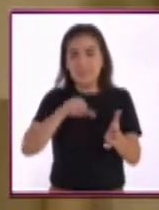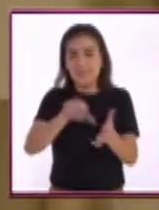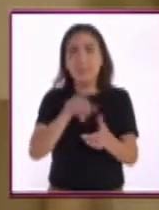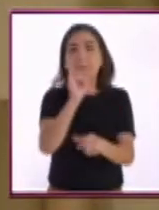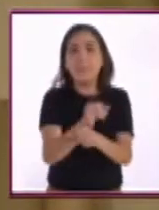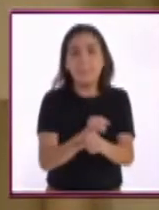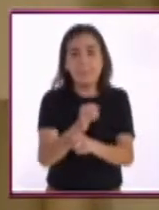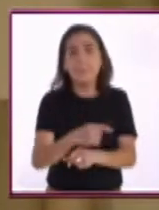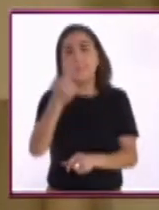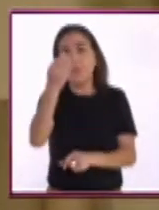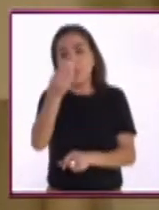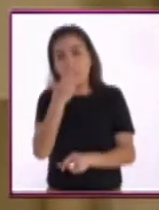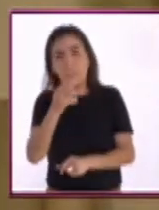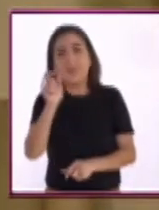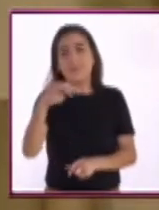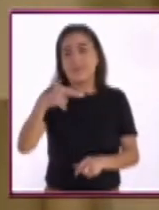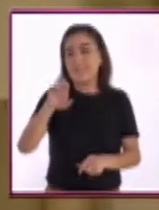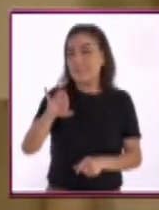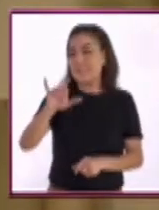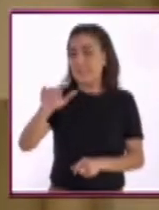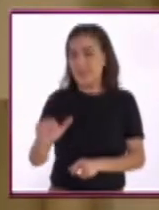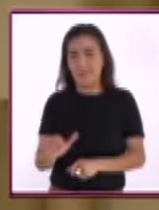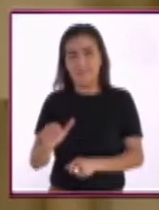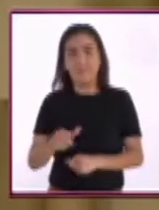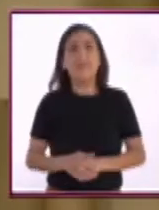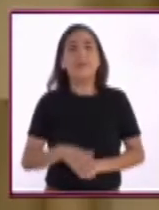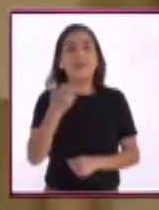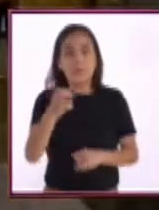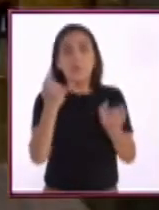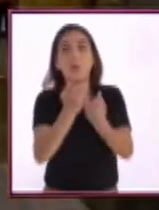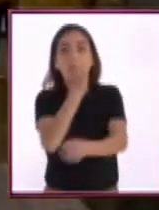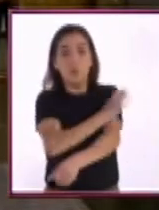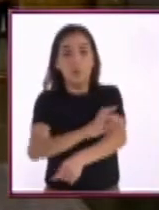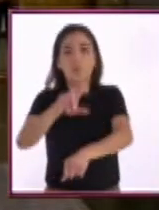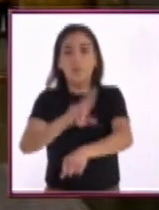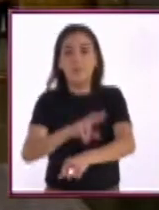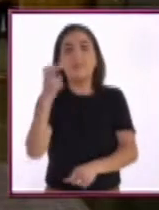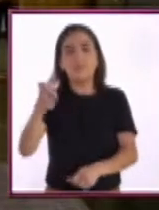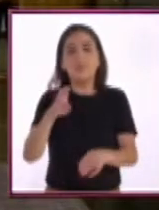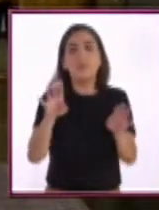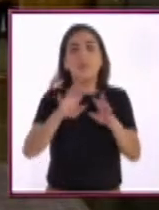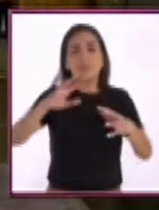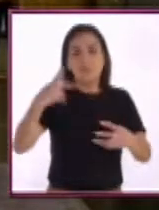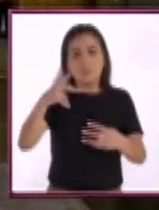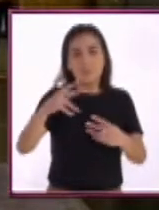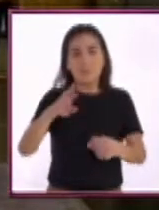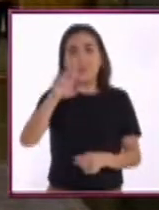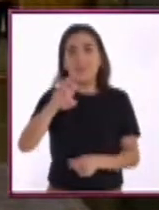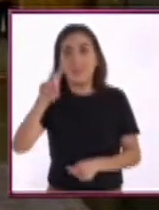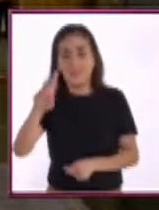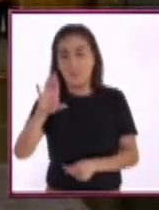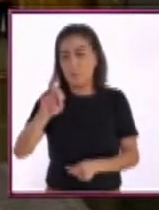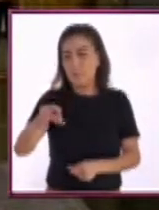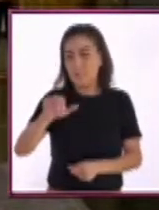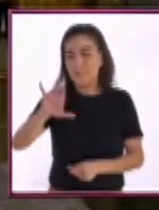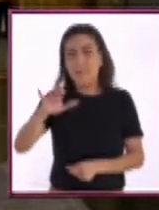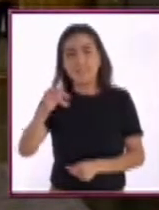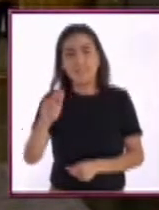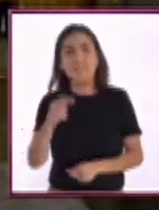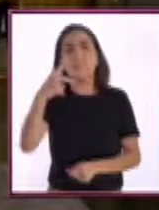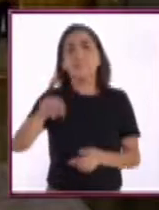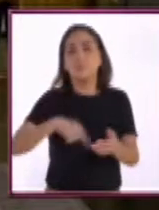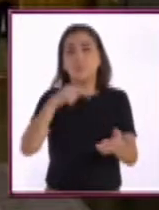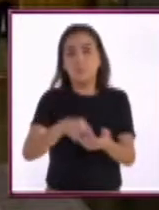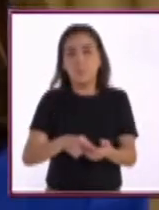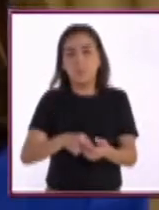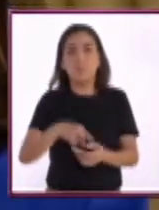del Centro de Investigación en Alimentación y Desarrollo, el CIAD, y es además la coordinadora nacional de la Red Temática del CONACYT sobre el